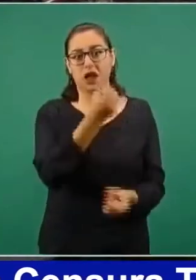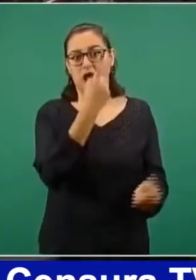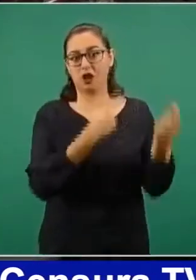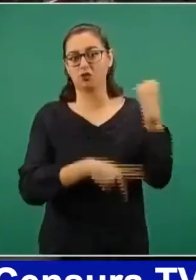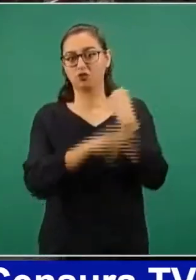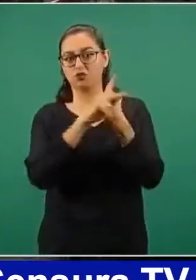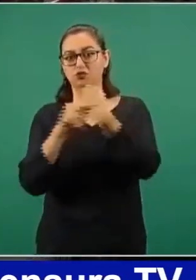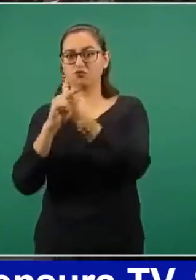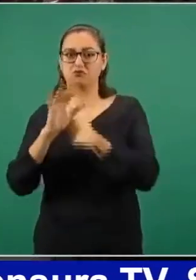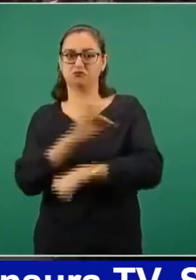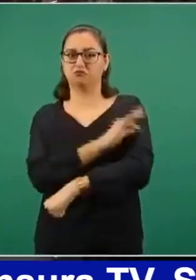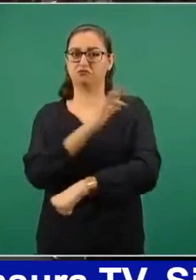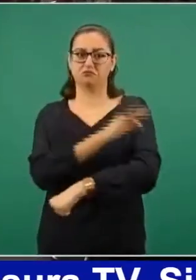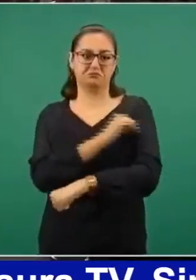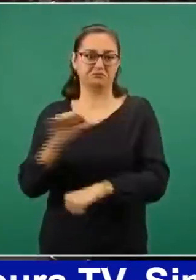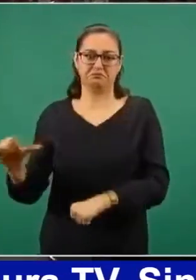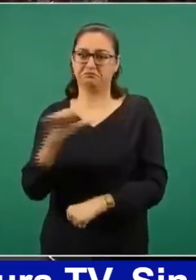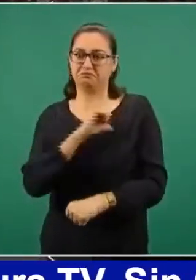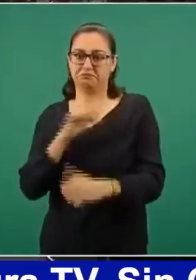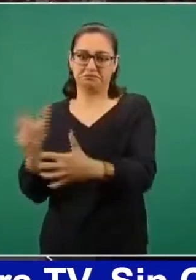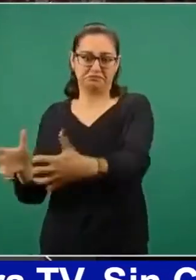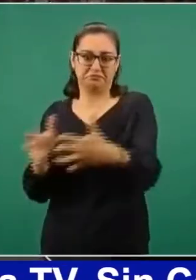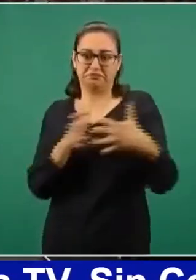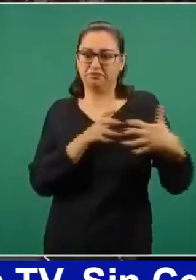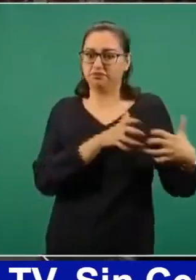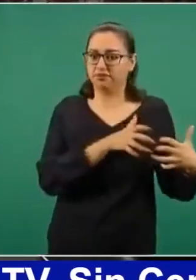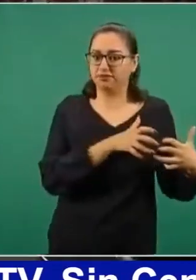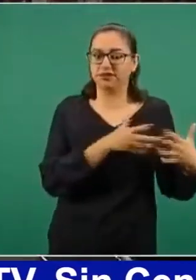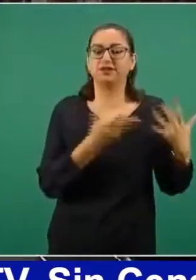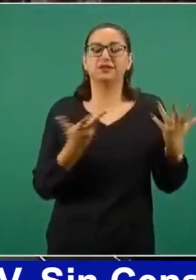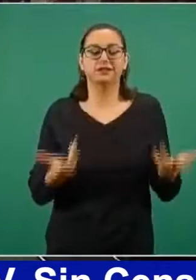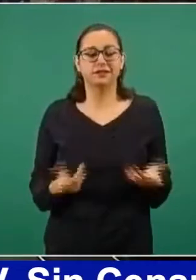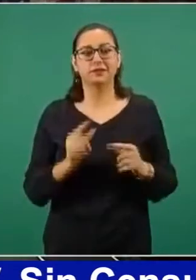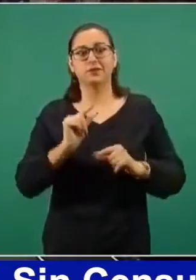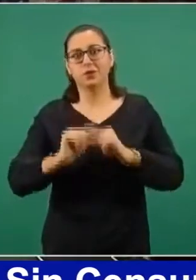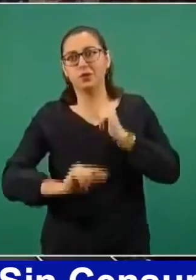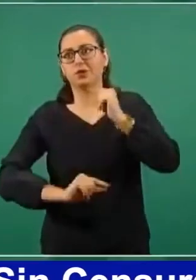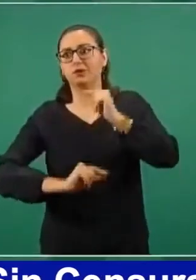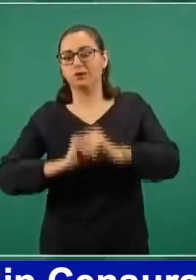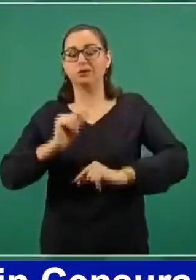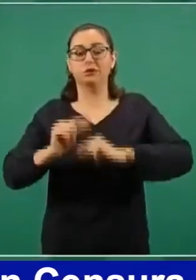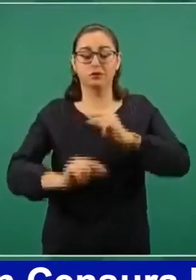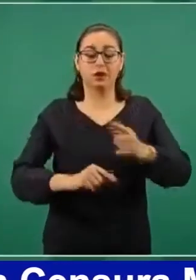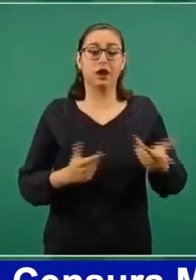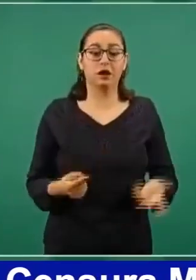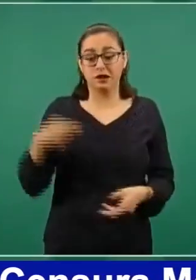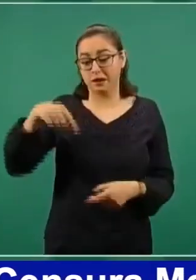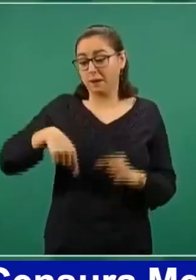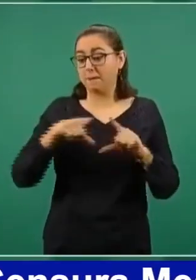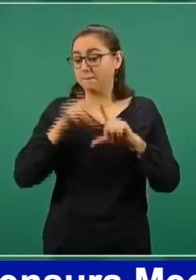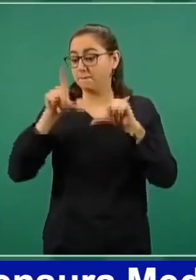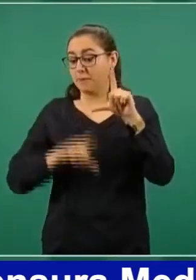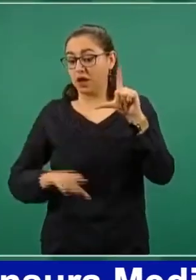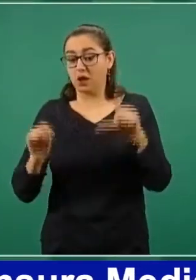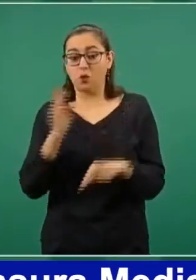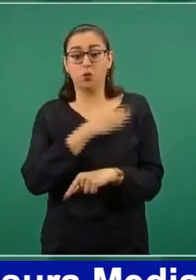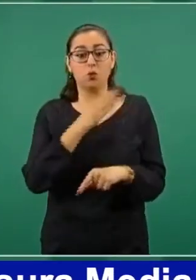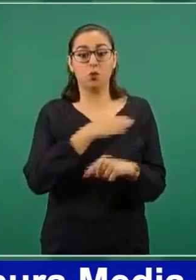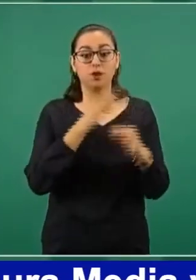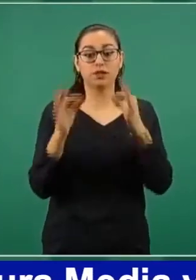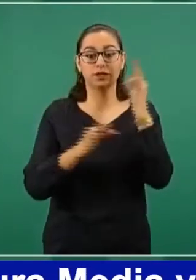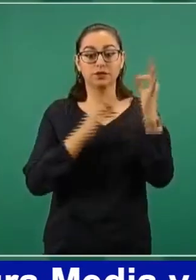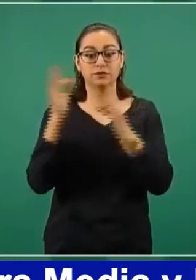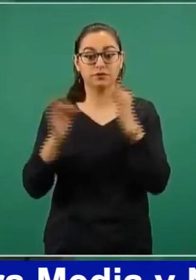a veces hace lenta la entrega. La buena noticia para México es que las entregas no son de la misma